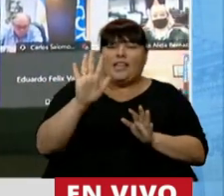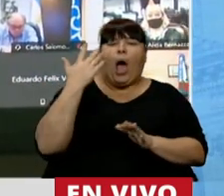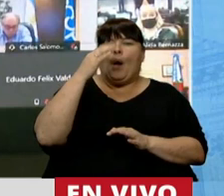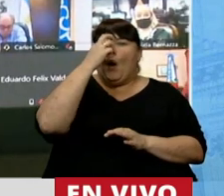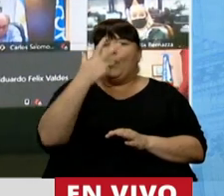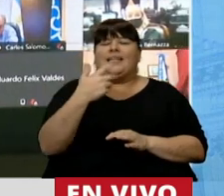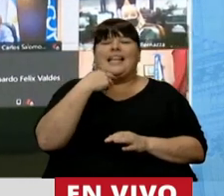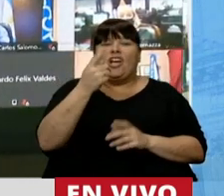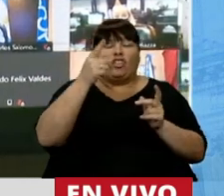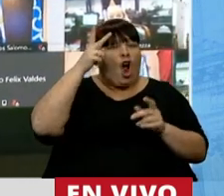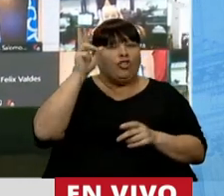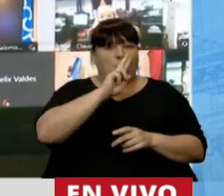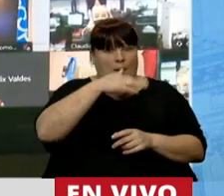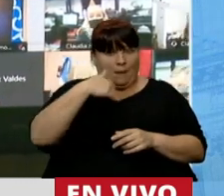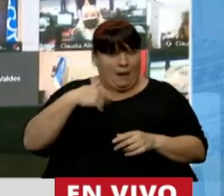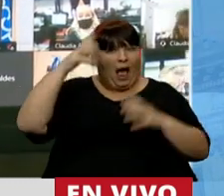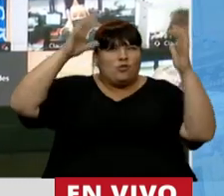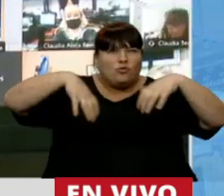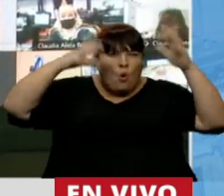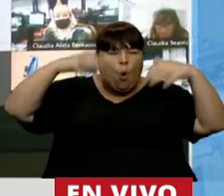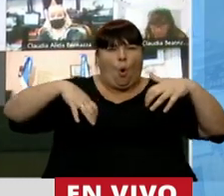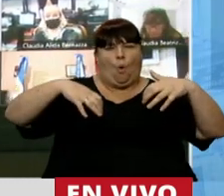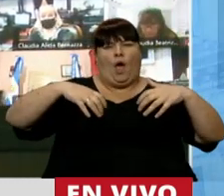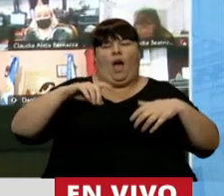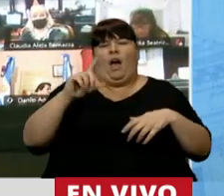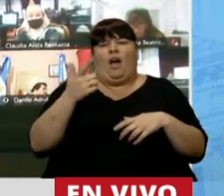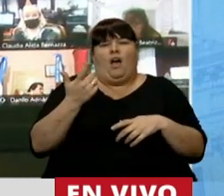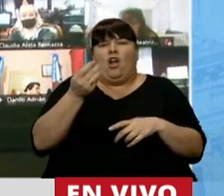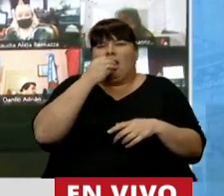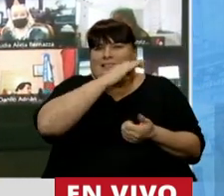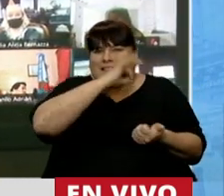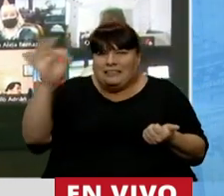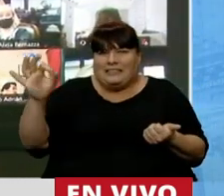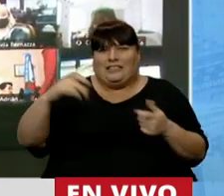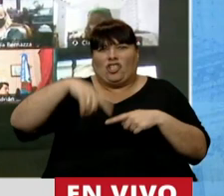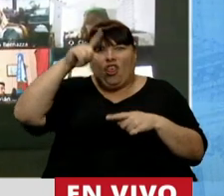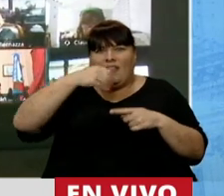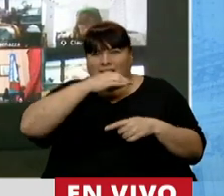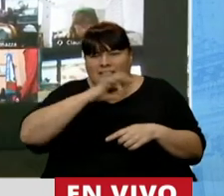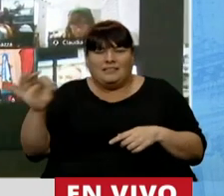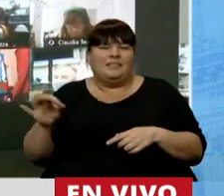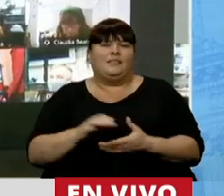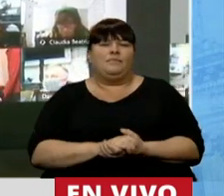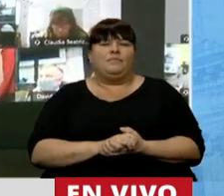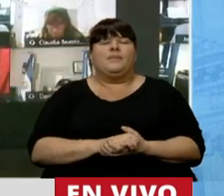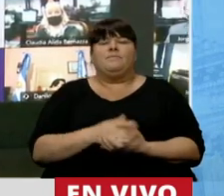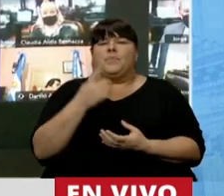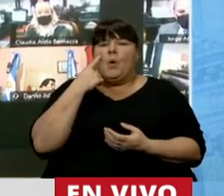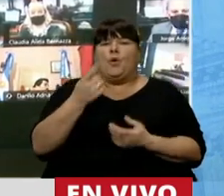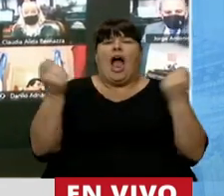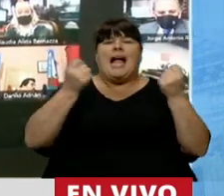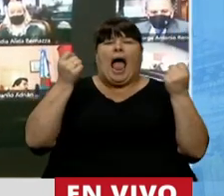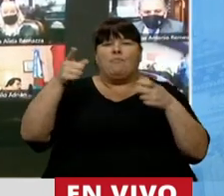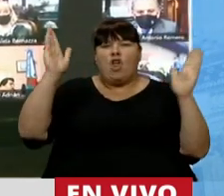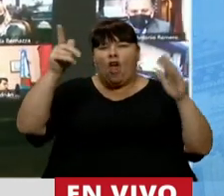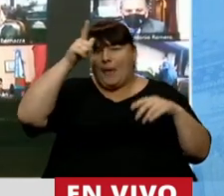23 hijos, esas ocho madres, en la lluvia, sin haber comido durante todo el día y habiendo visto que en camiones